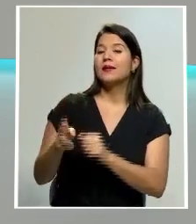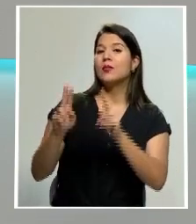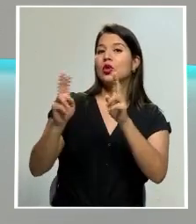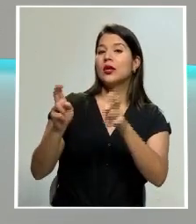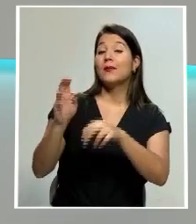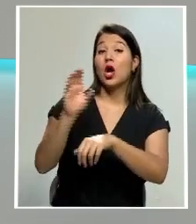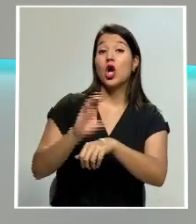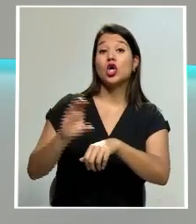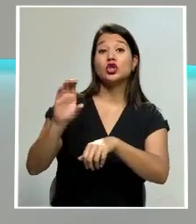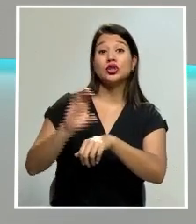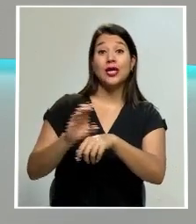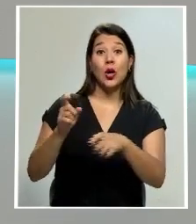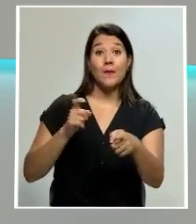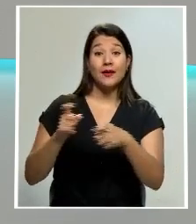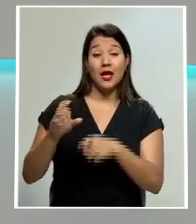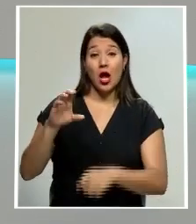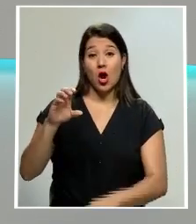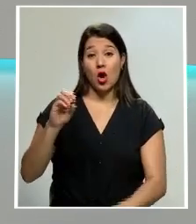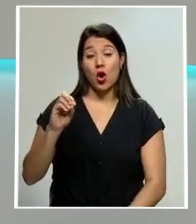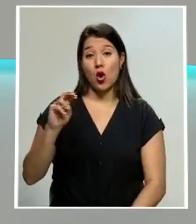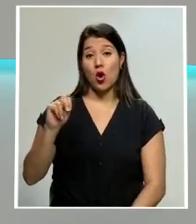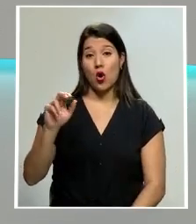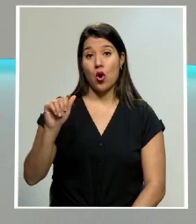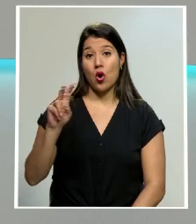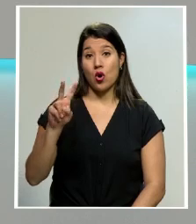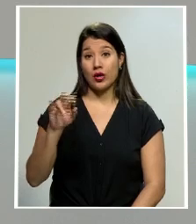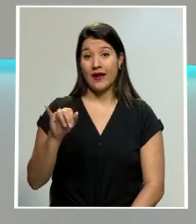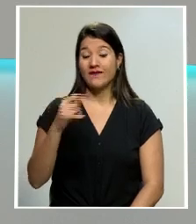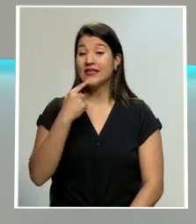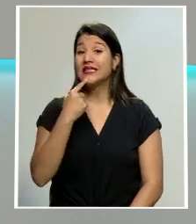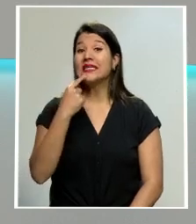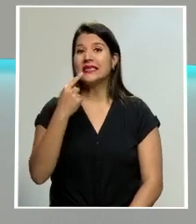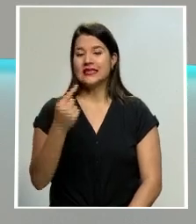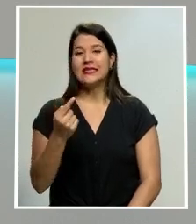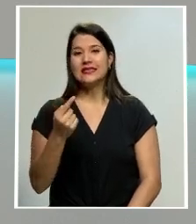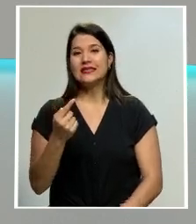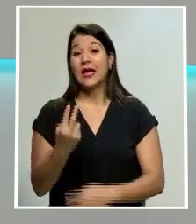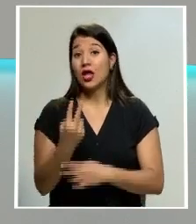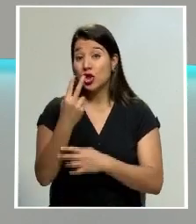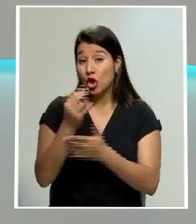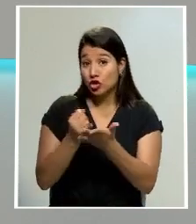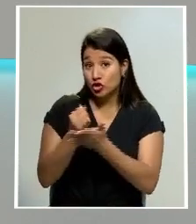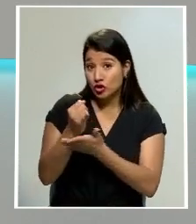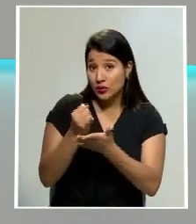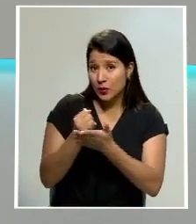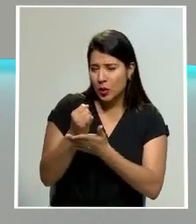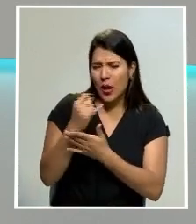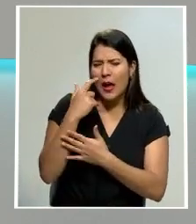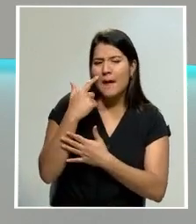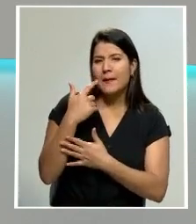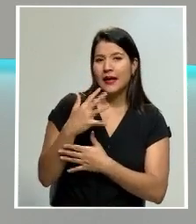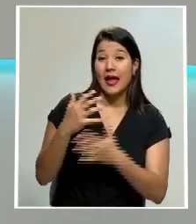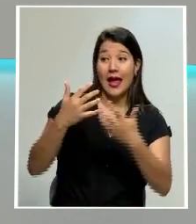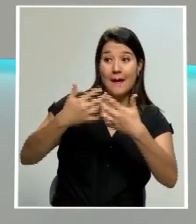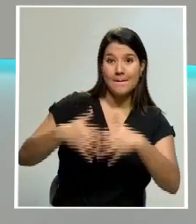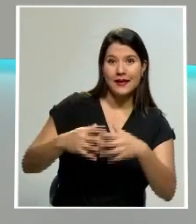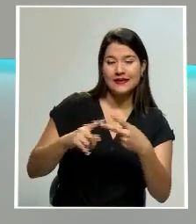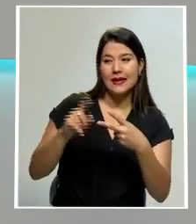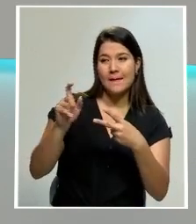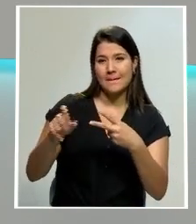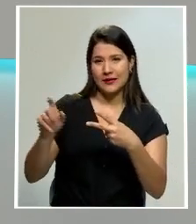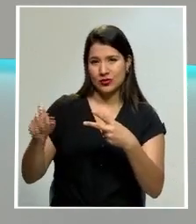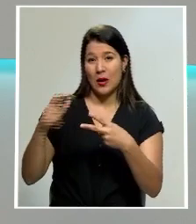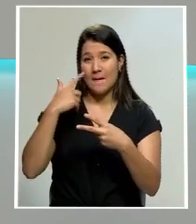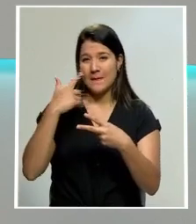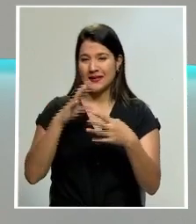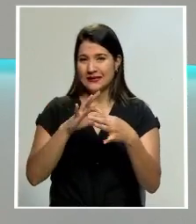Administración del CONAVI determinó que se abrirán dos auditorías internas para investigar a funcionarios y empresas involucradas en el supuesto caso de corrupción